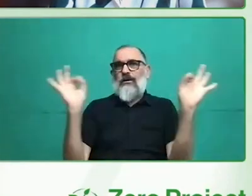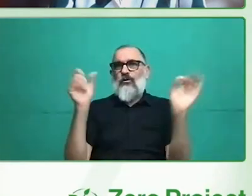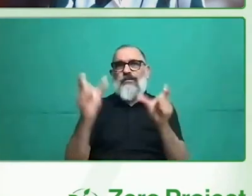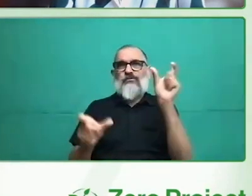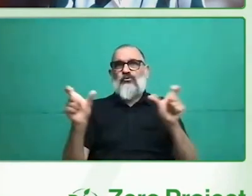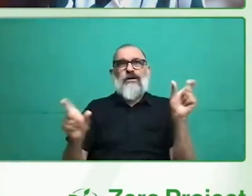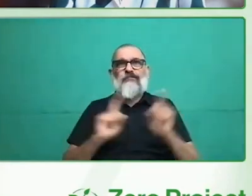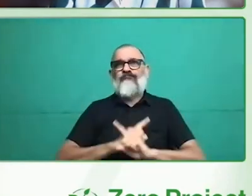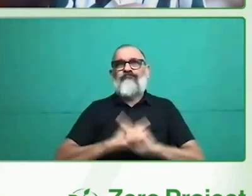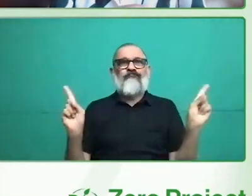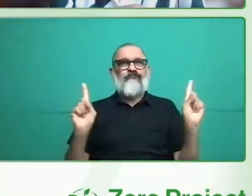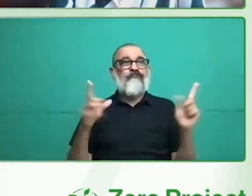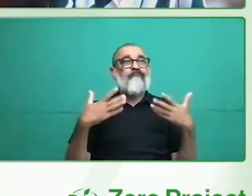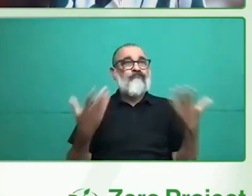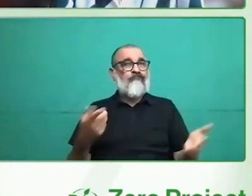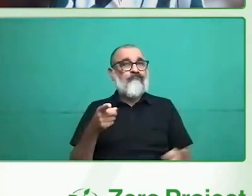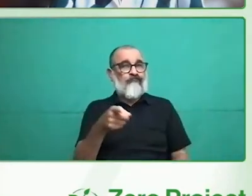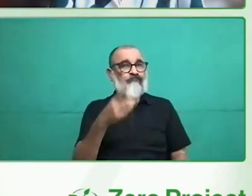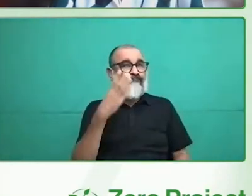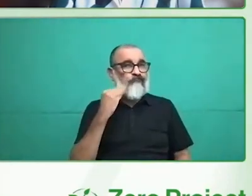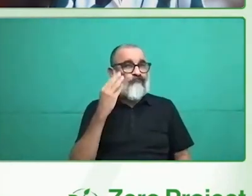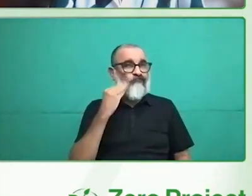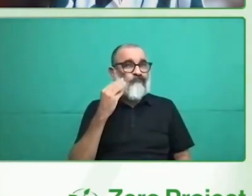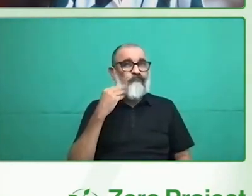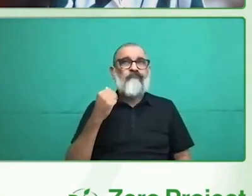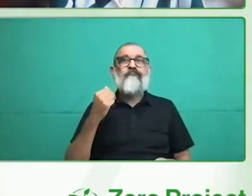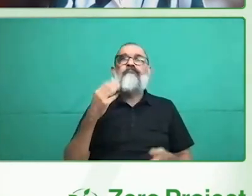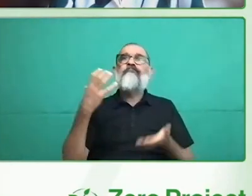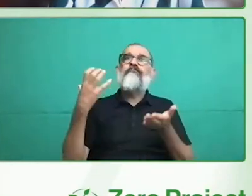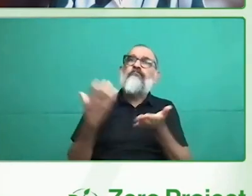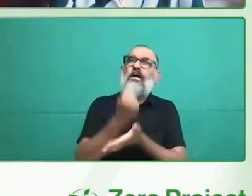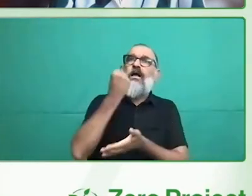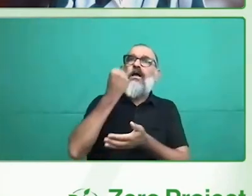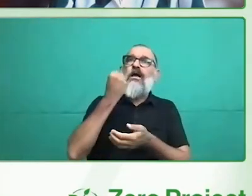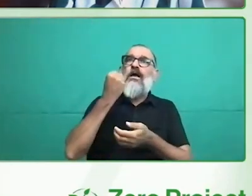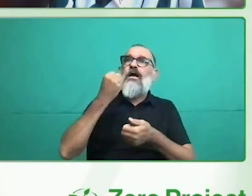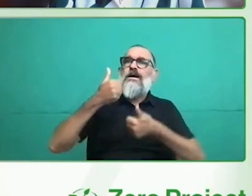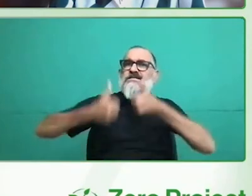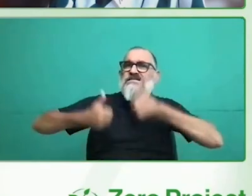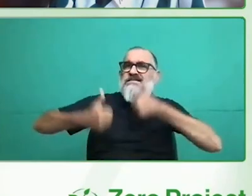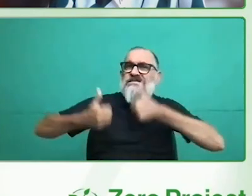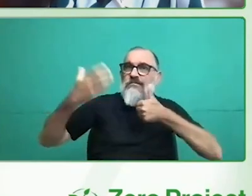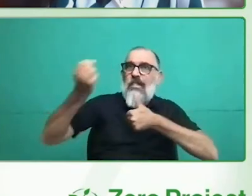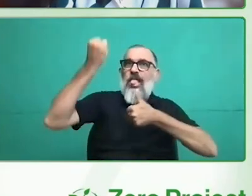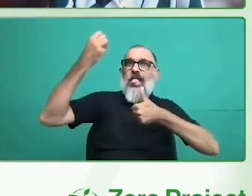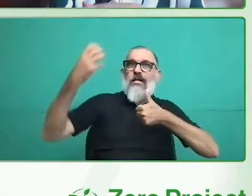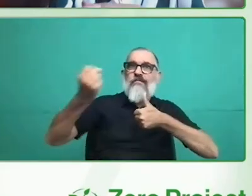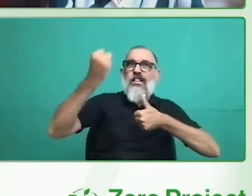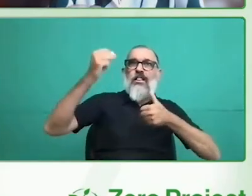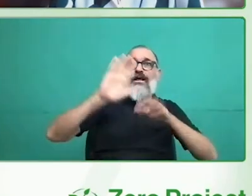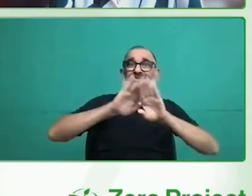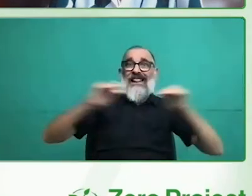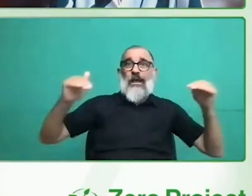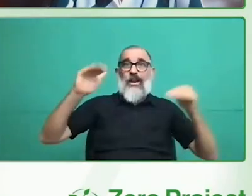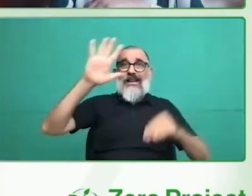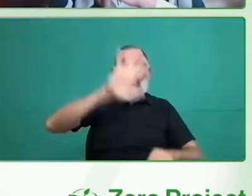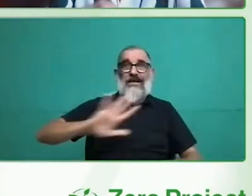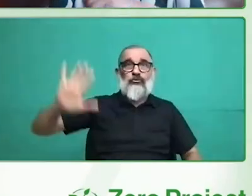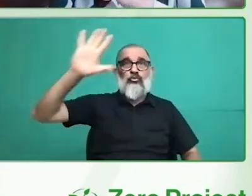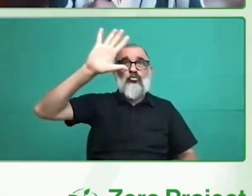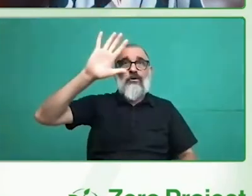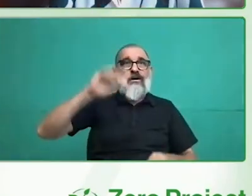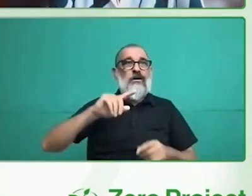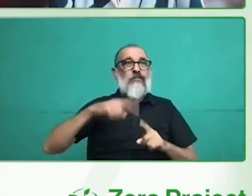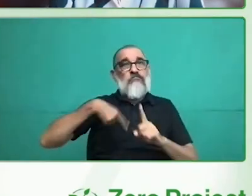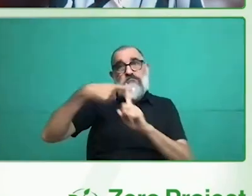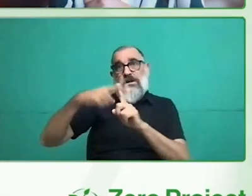CARS, ingresan, como les dije, en total estado de abandono y es un trabajo multidisciplinario, interdisciplinario,